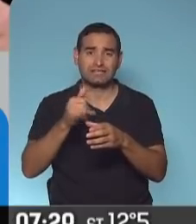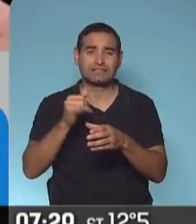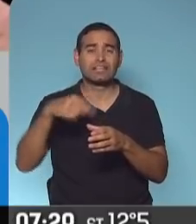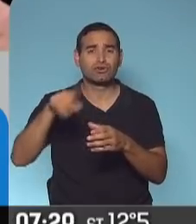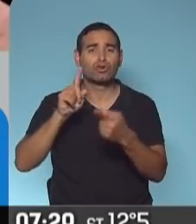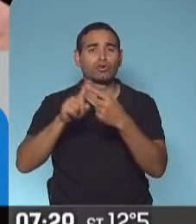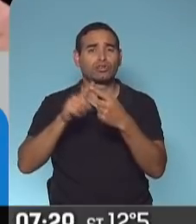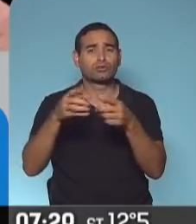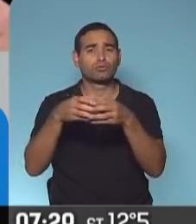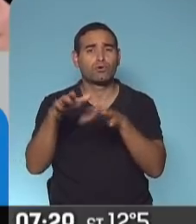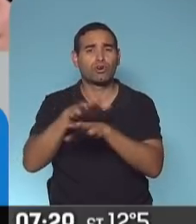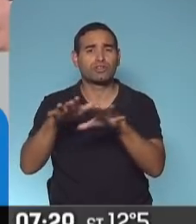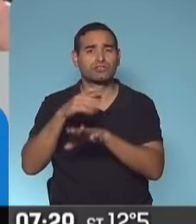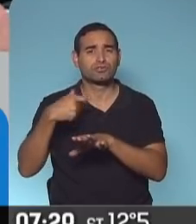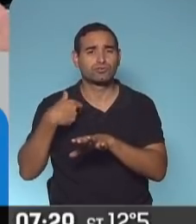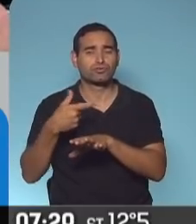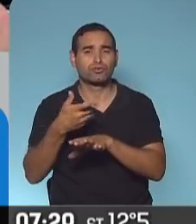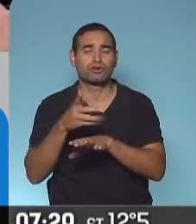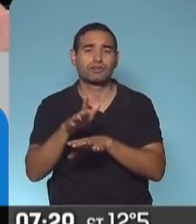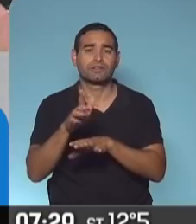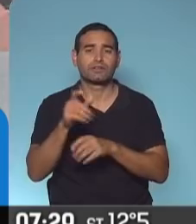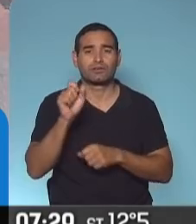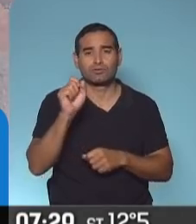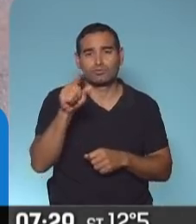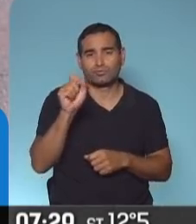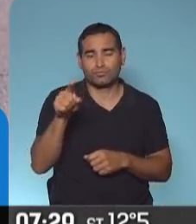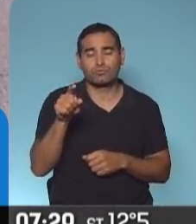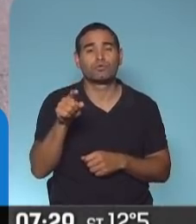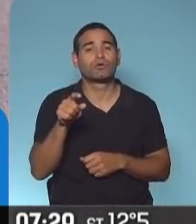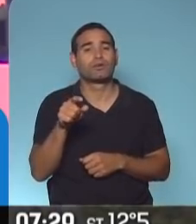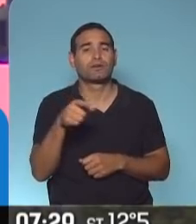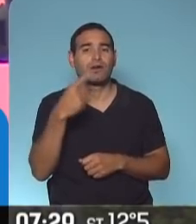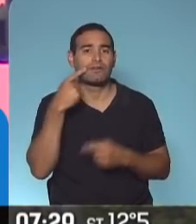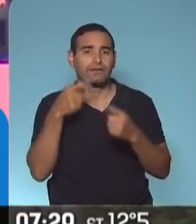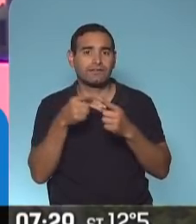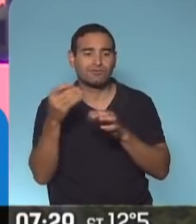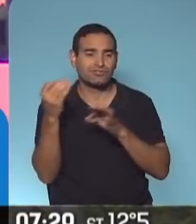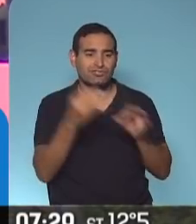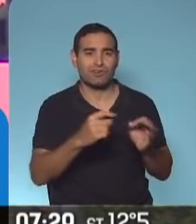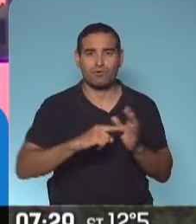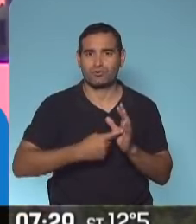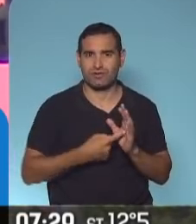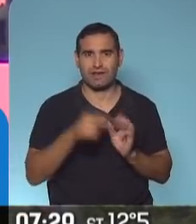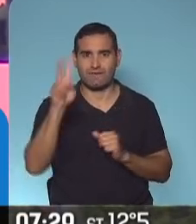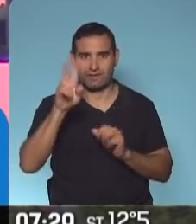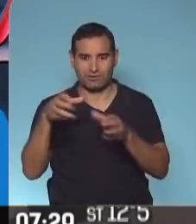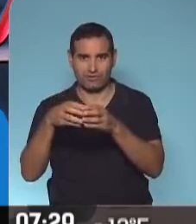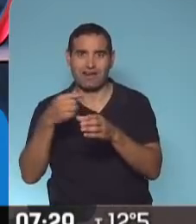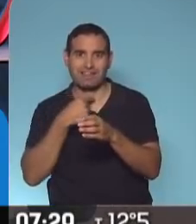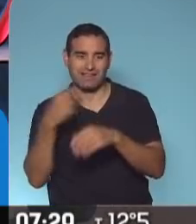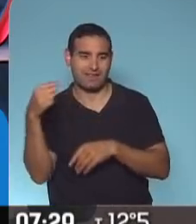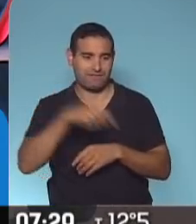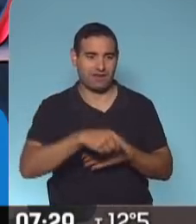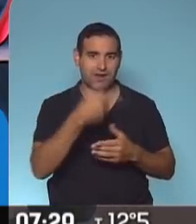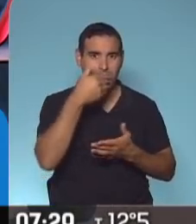en contacto con organizaciones no fundamentales, como es ABRA, CARES y ACNUR, para llegar a Buenos Aires, el objetivo es lograr tener los papeles